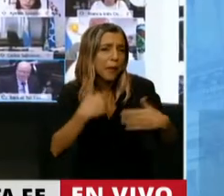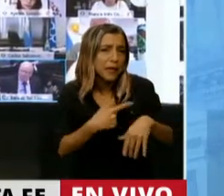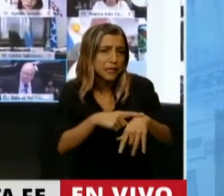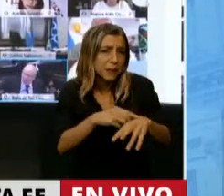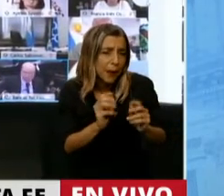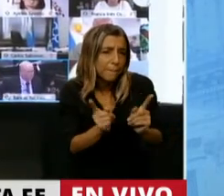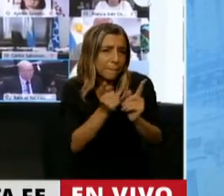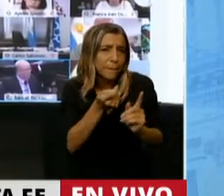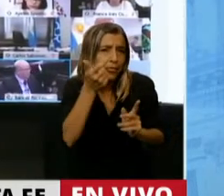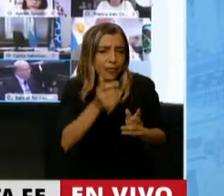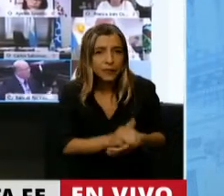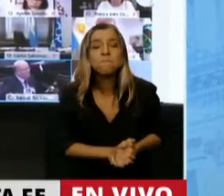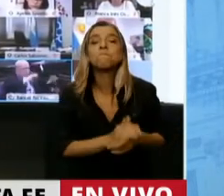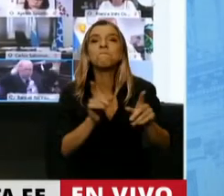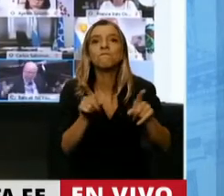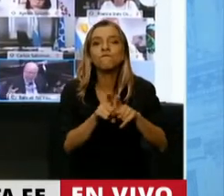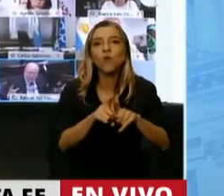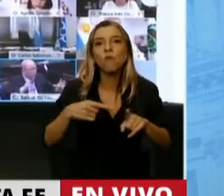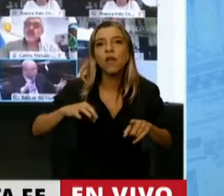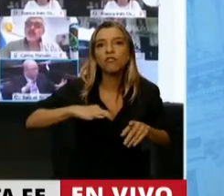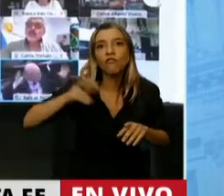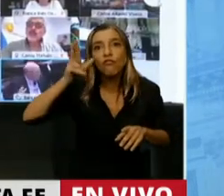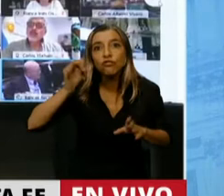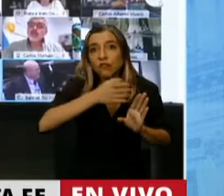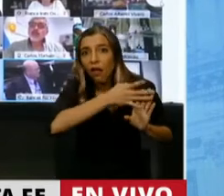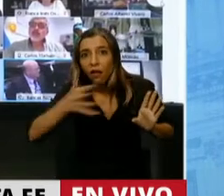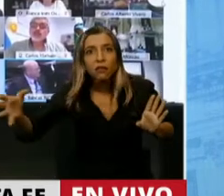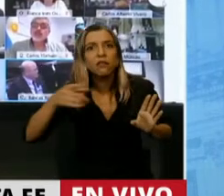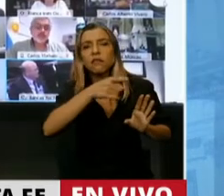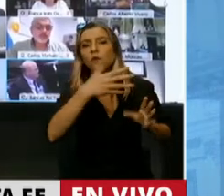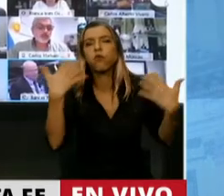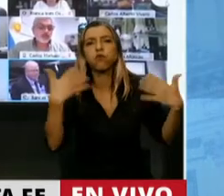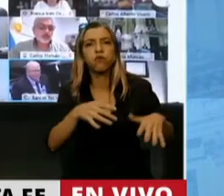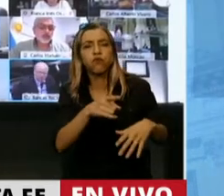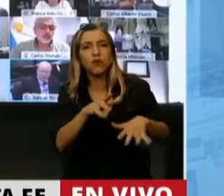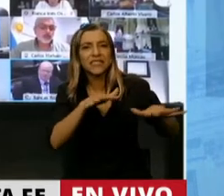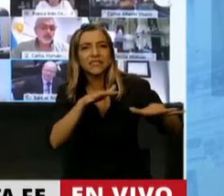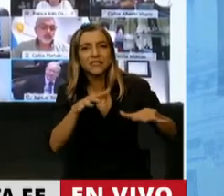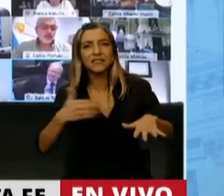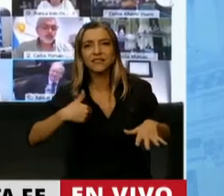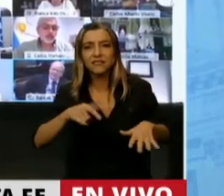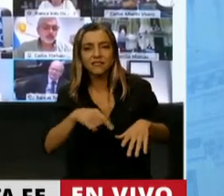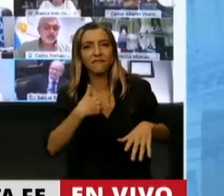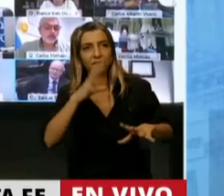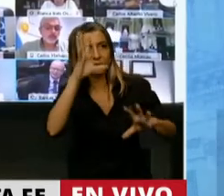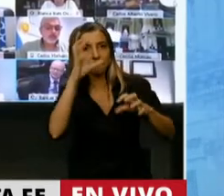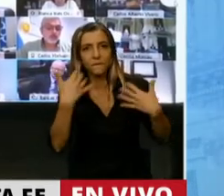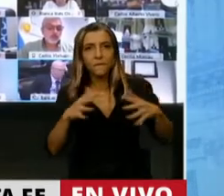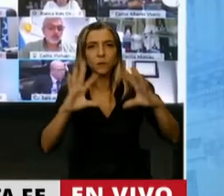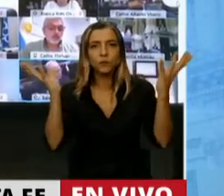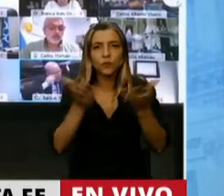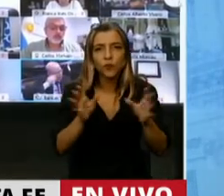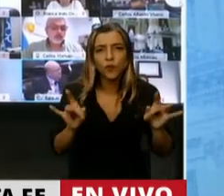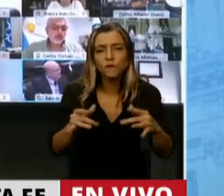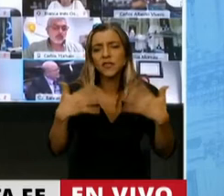Pero me marcó el contexto, los 80, lo que se vivía entonces para la Argentina, un mundo difícil, las siete